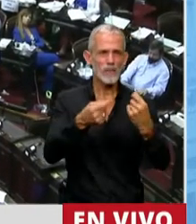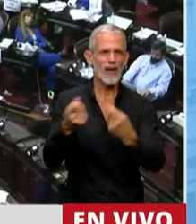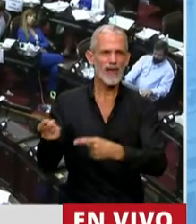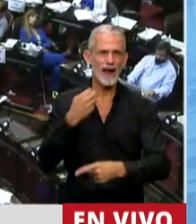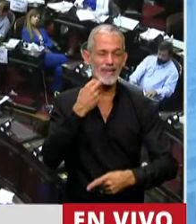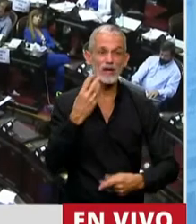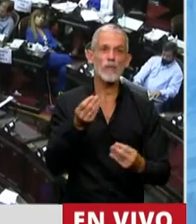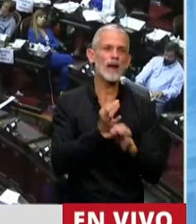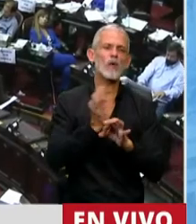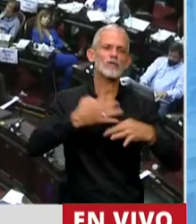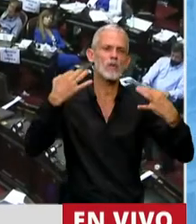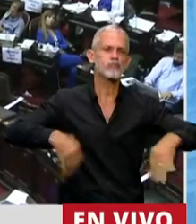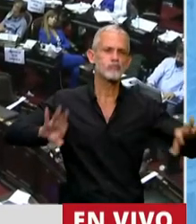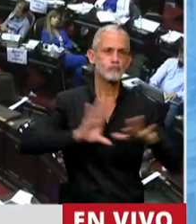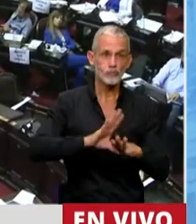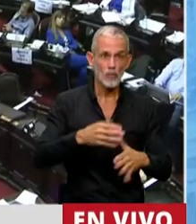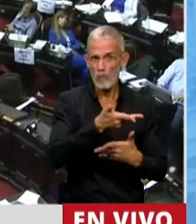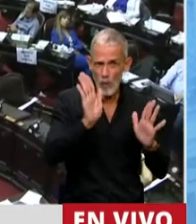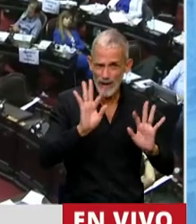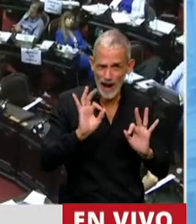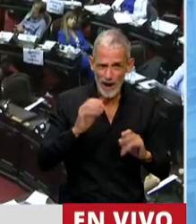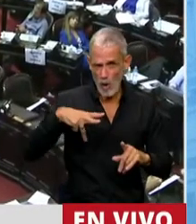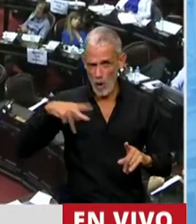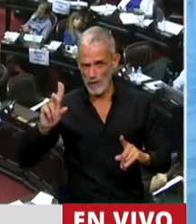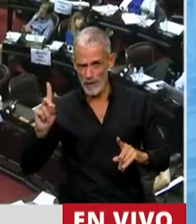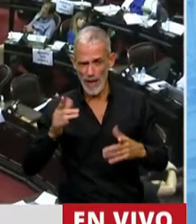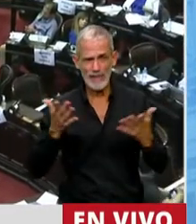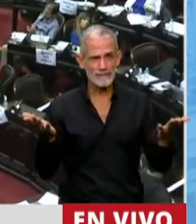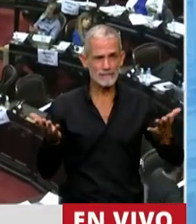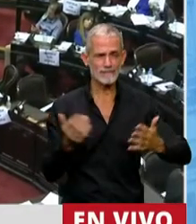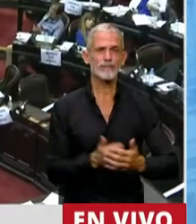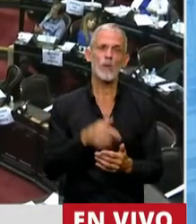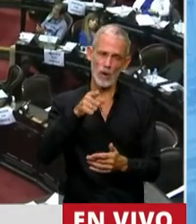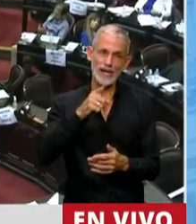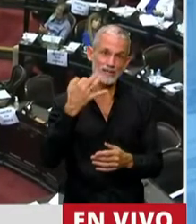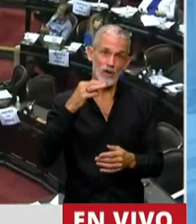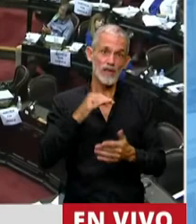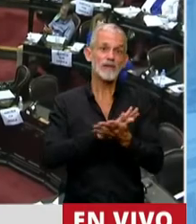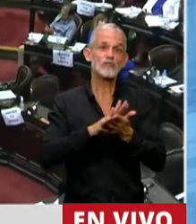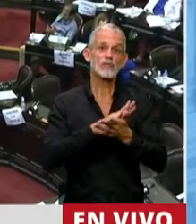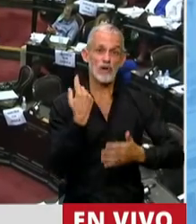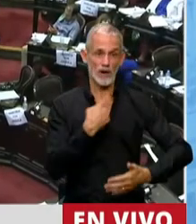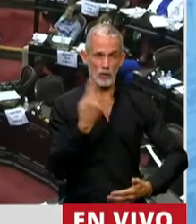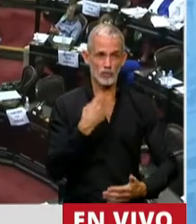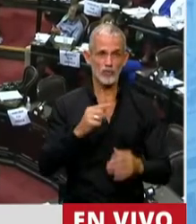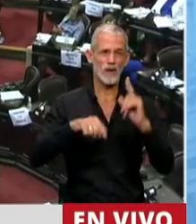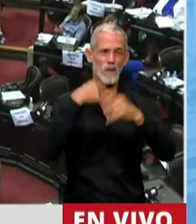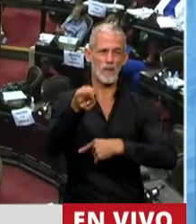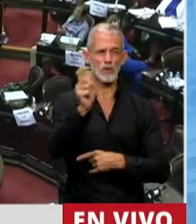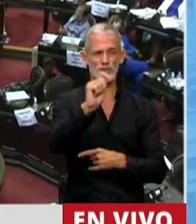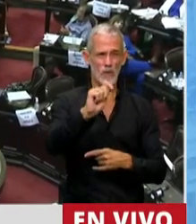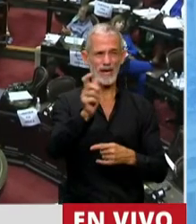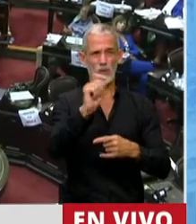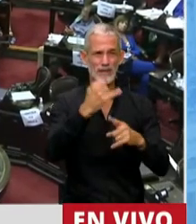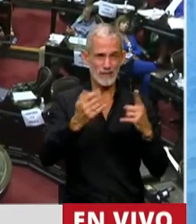hijos para tener una educación pública de calidad. Bueno, eso lo tenemos que resolver nosotros en el próximo mes, mes y